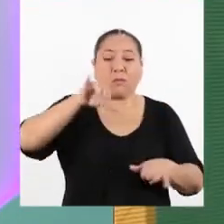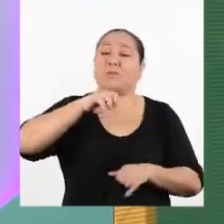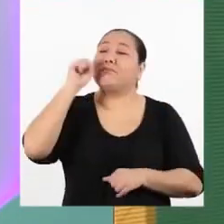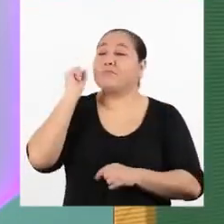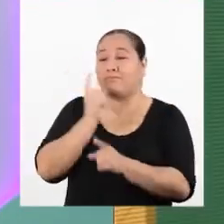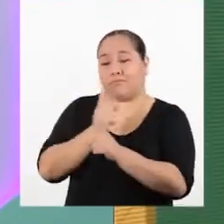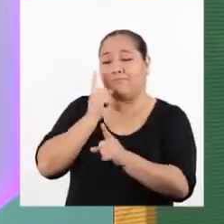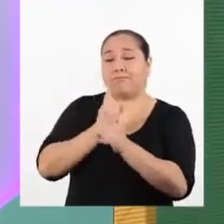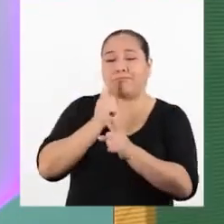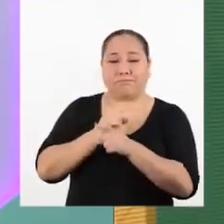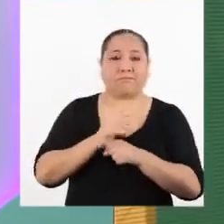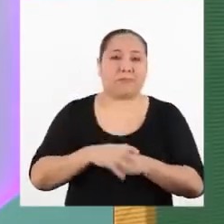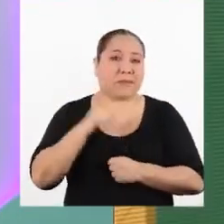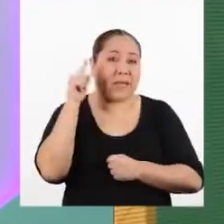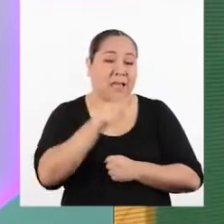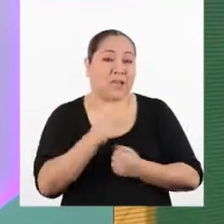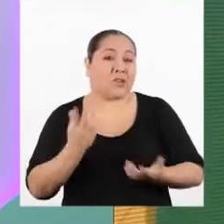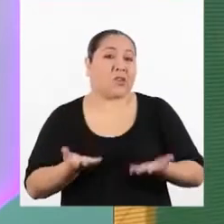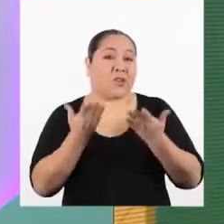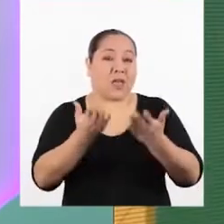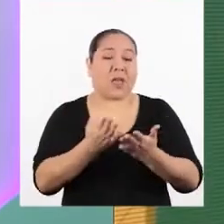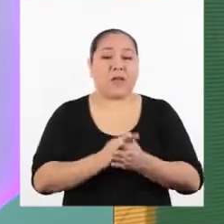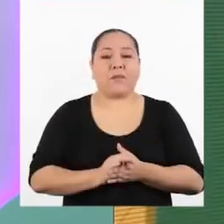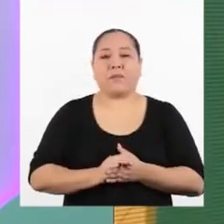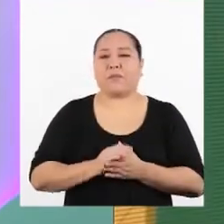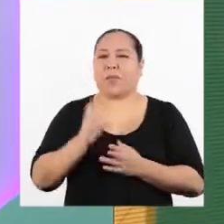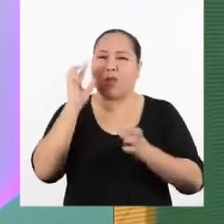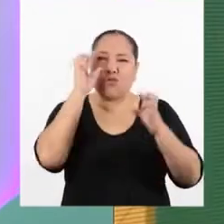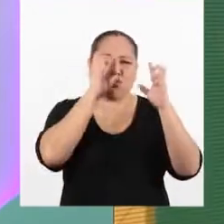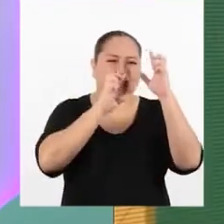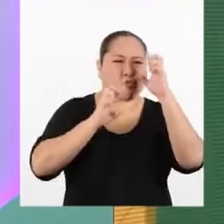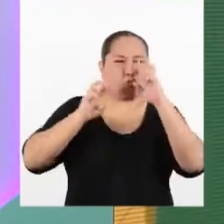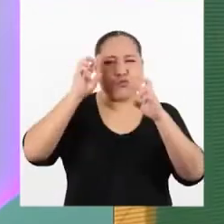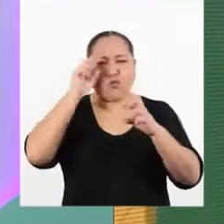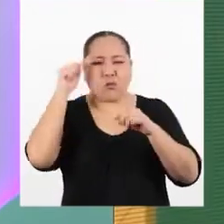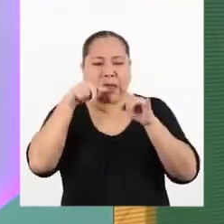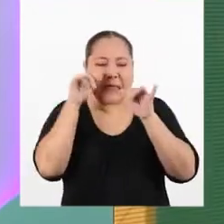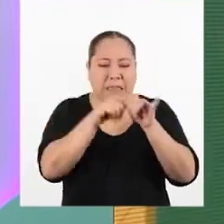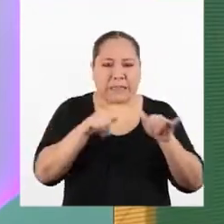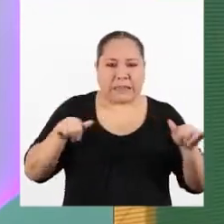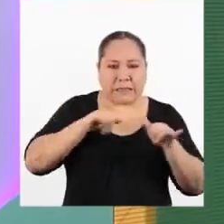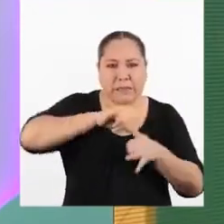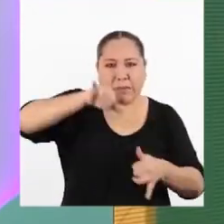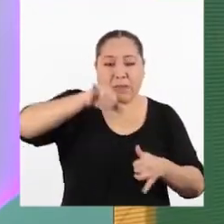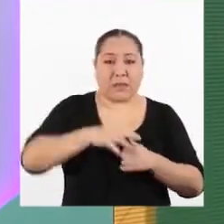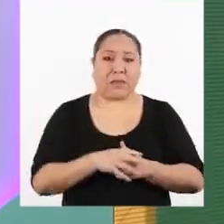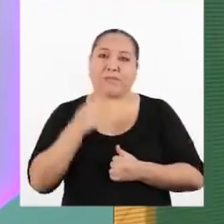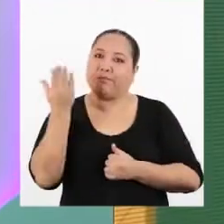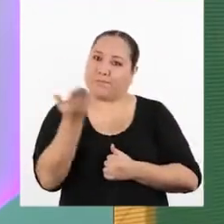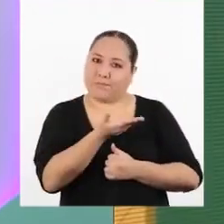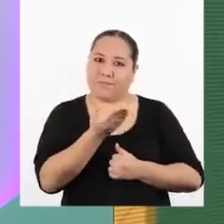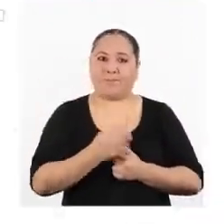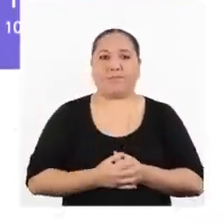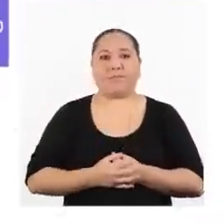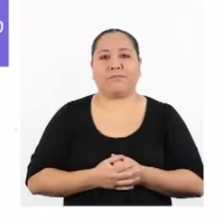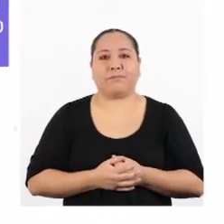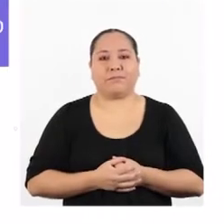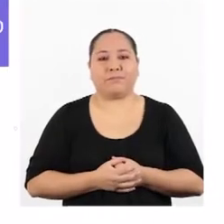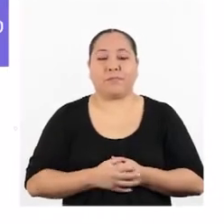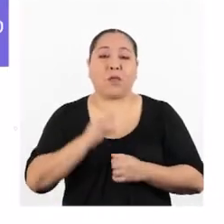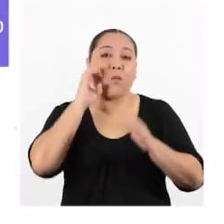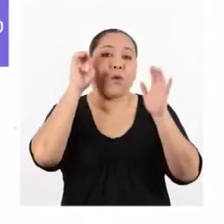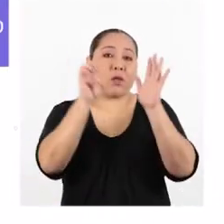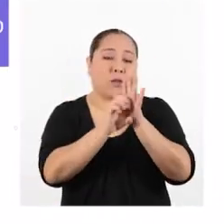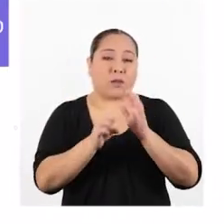Efectivamente. Y eso produce la incertidumbre de una medición. Y aquí está. Por